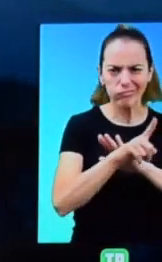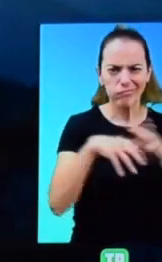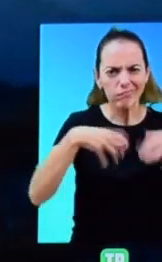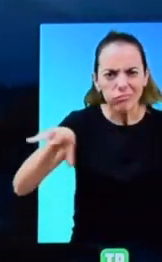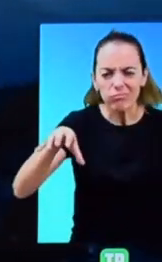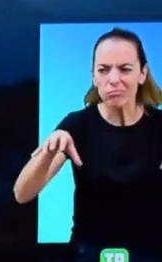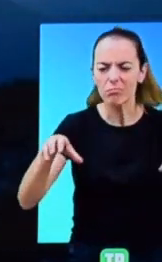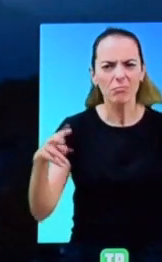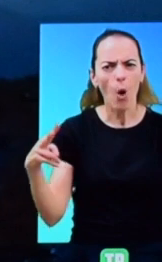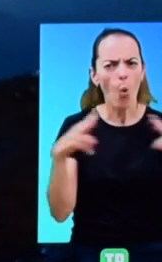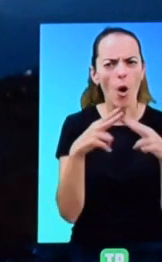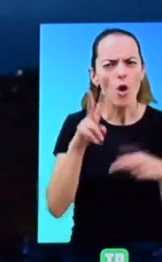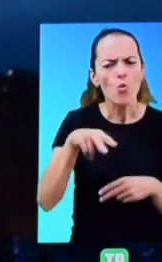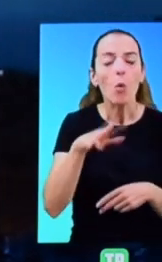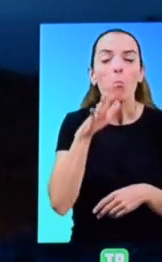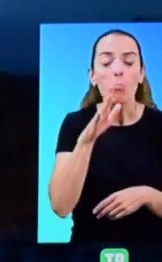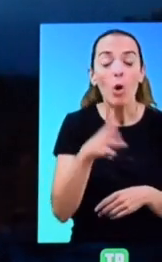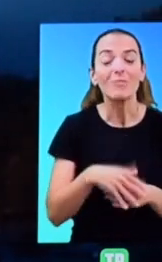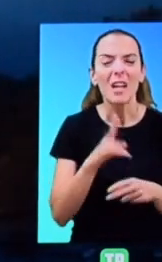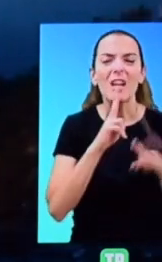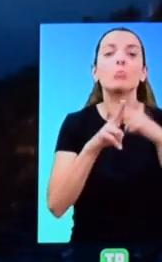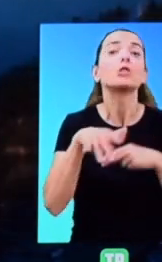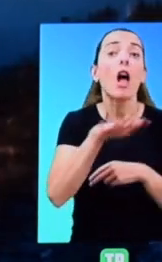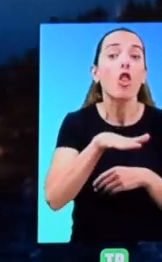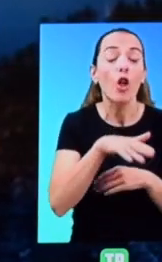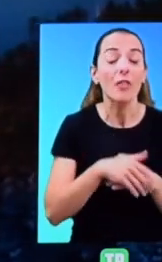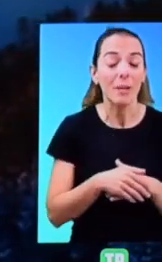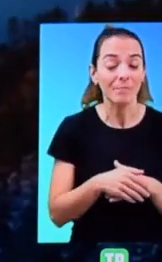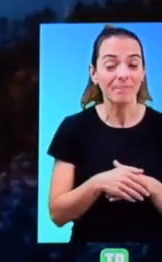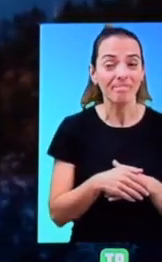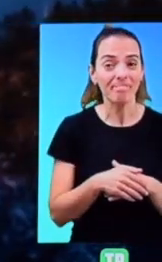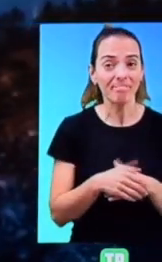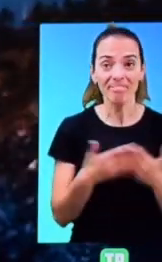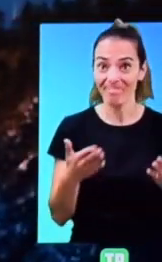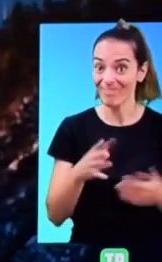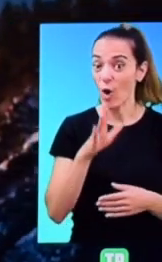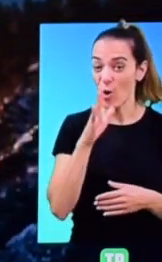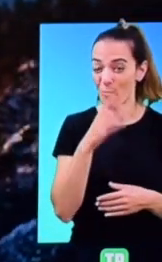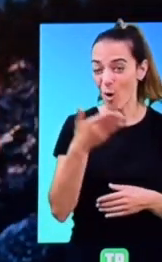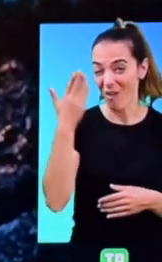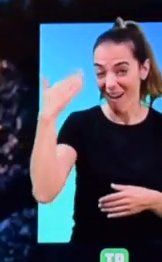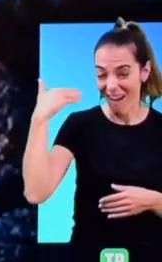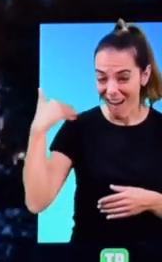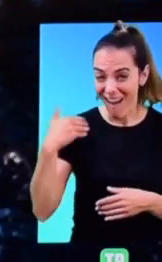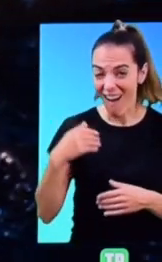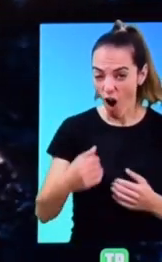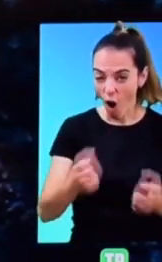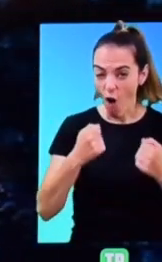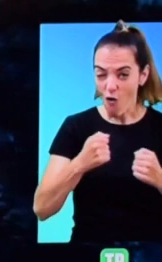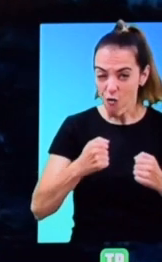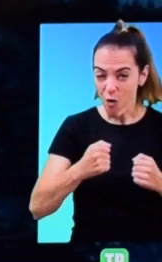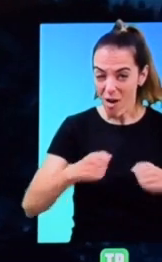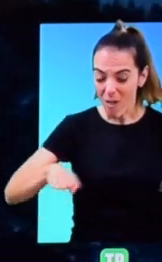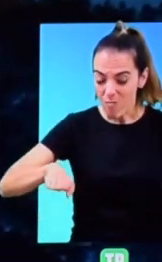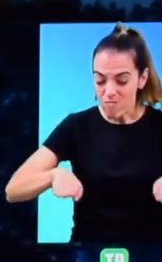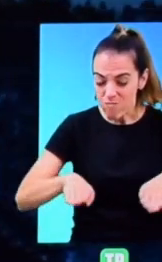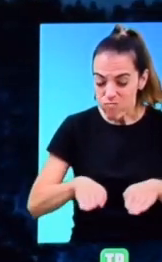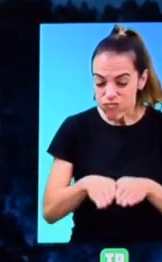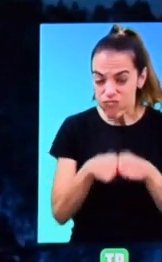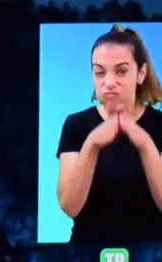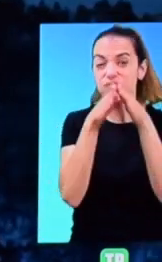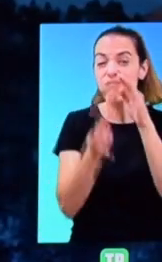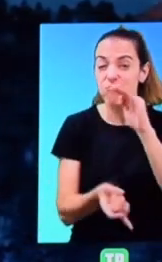encontraron? La respuesta se encuentra en las mismas inmensas fuerzas que crearon el Himalaya y la meseta tibetana.